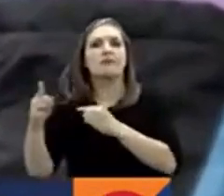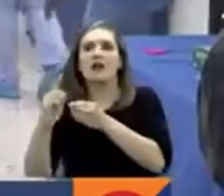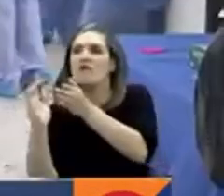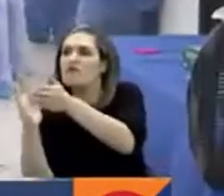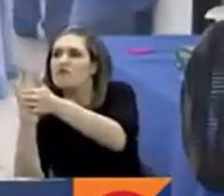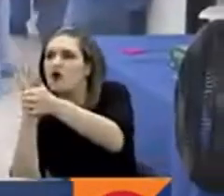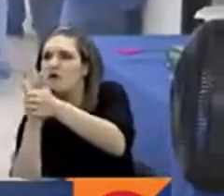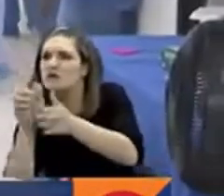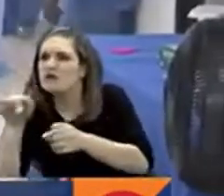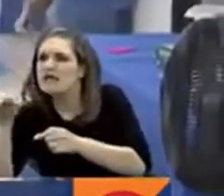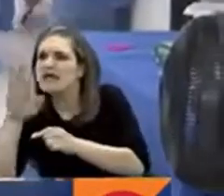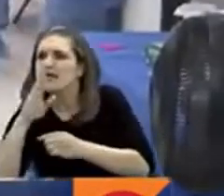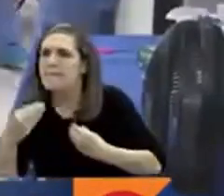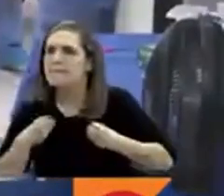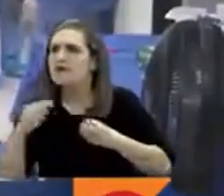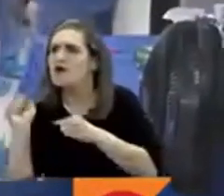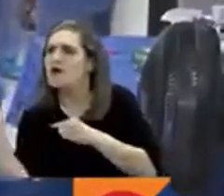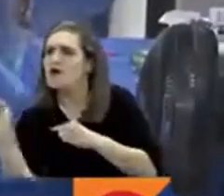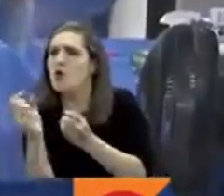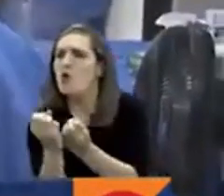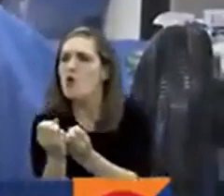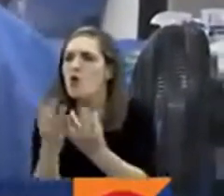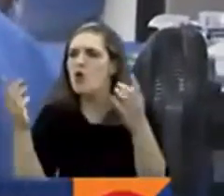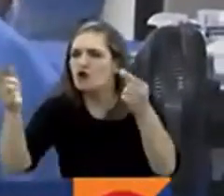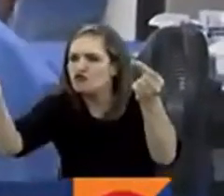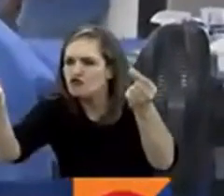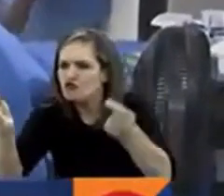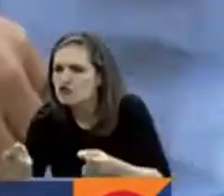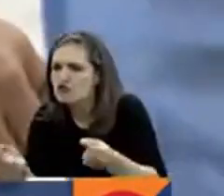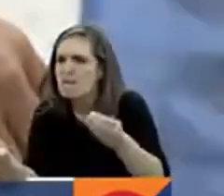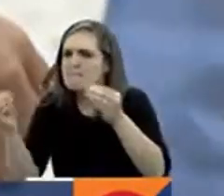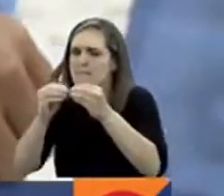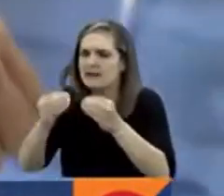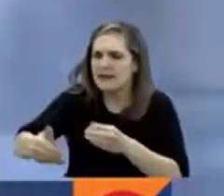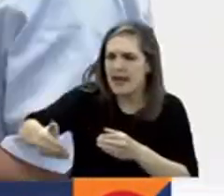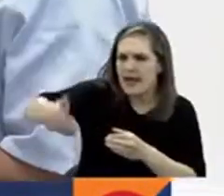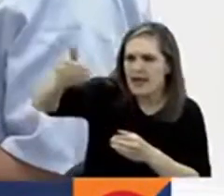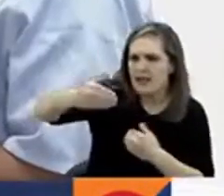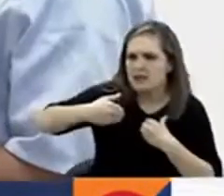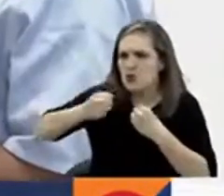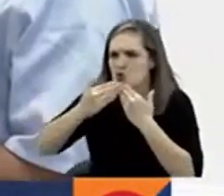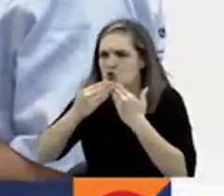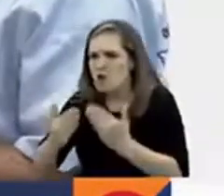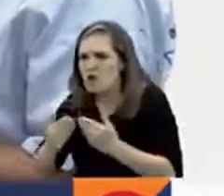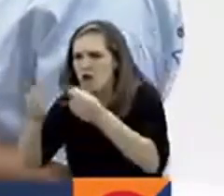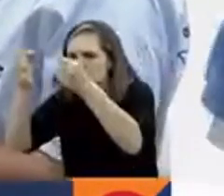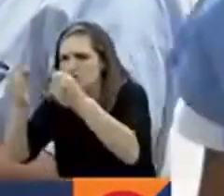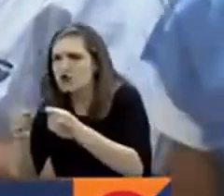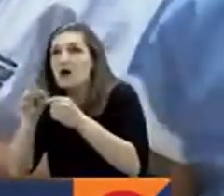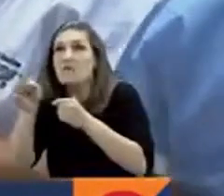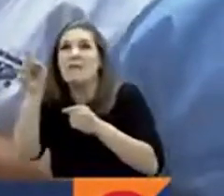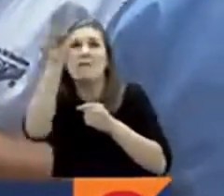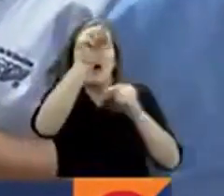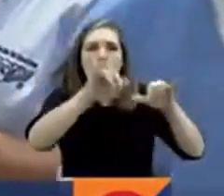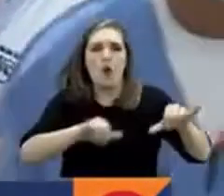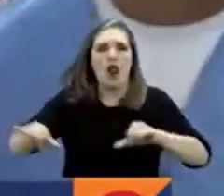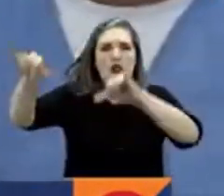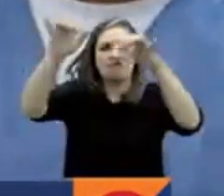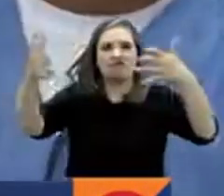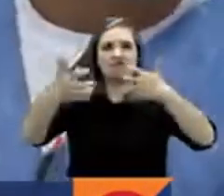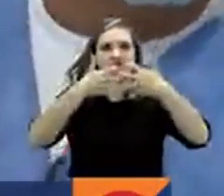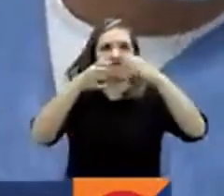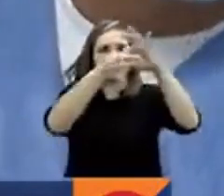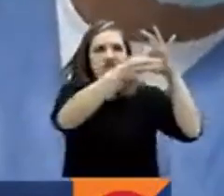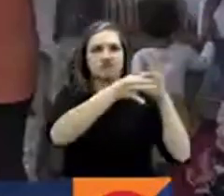demográfica y del Estado de Salud para planificar los servicios básicos, acciones de promoción y prevención y la vigilancia epidemiológica sobre la